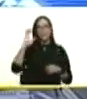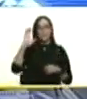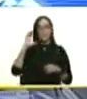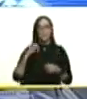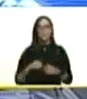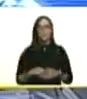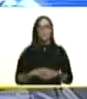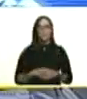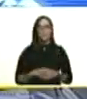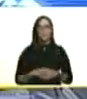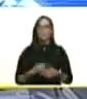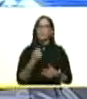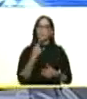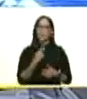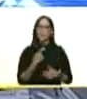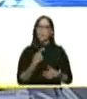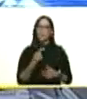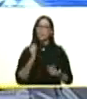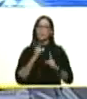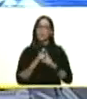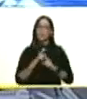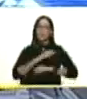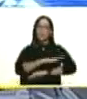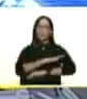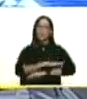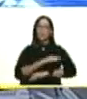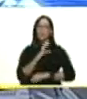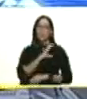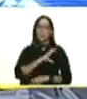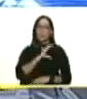les digo desde este puesto de comando